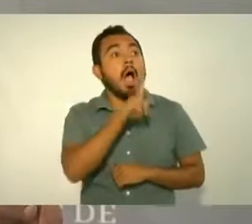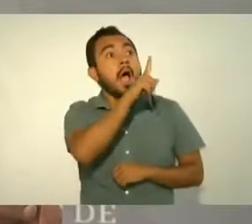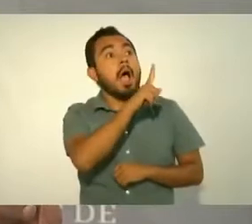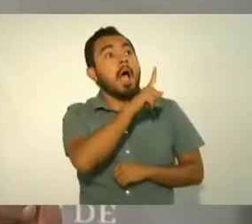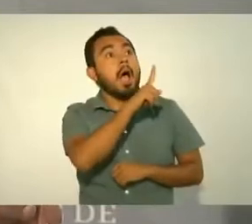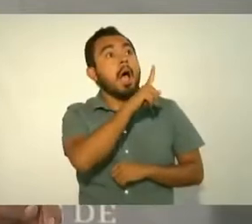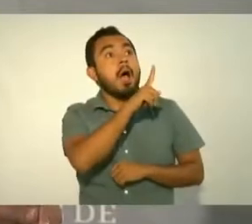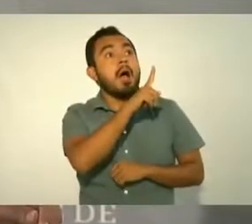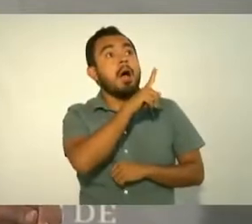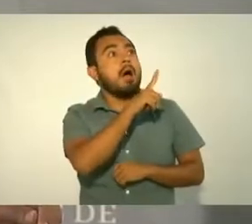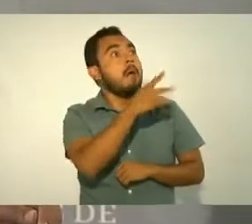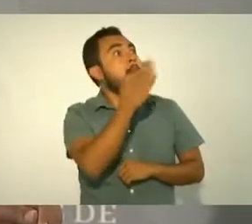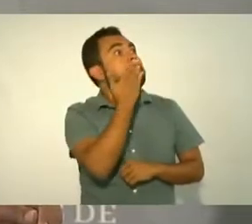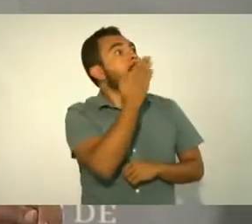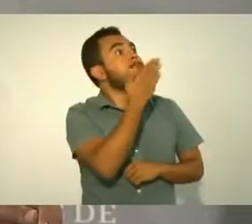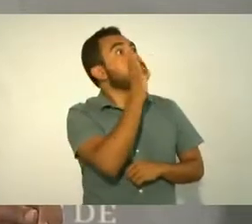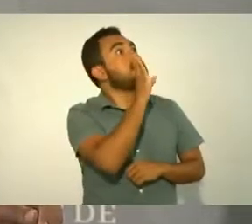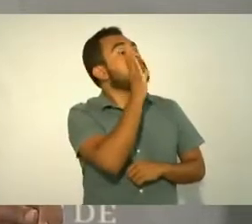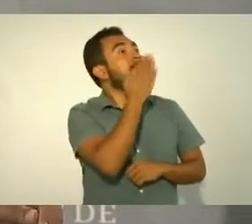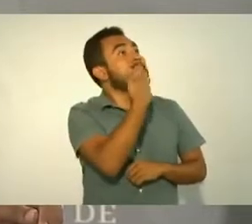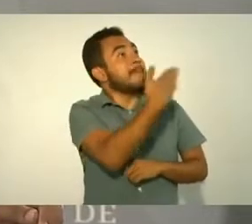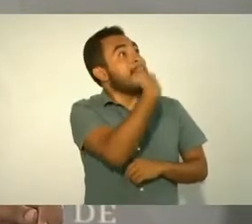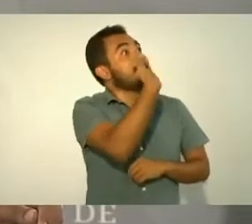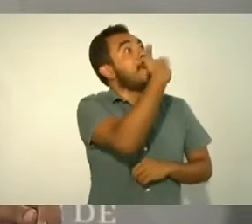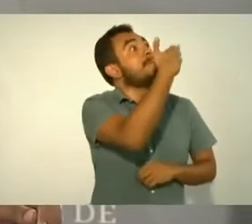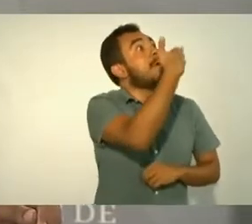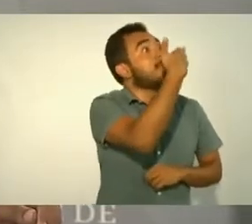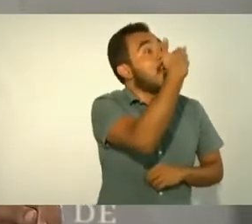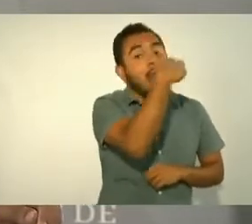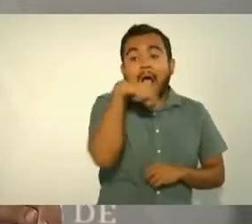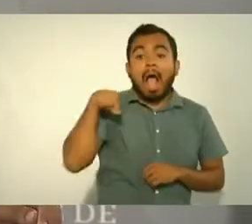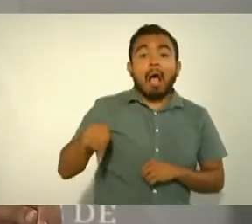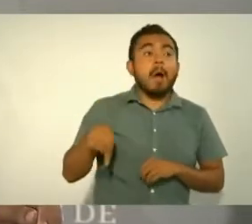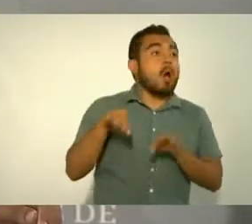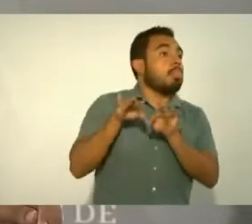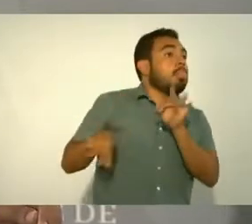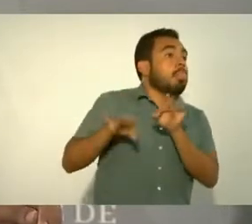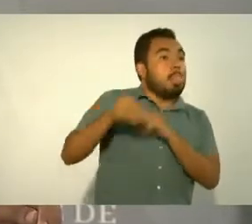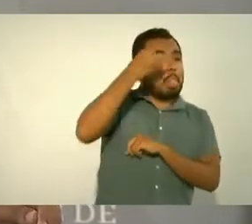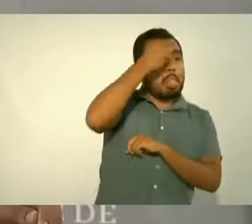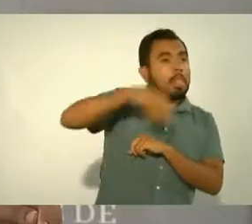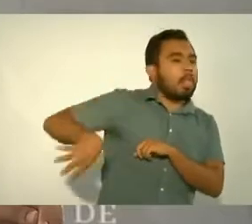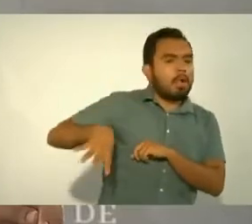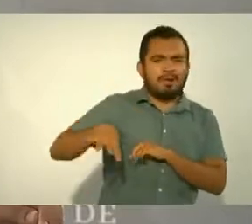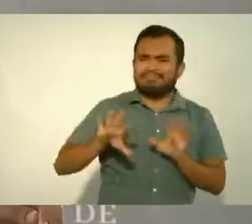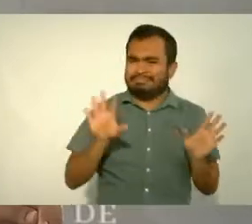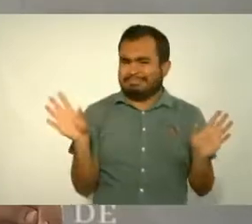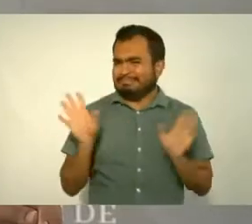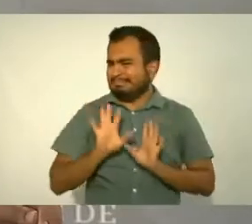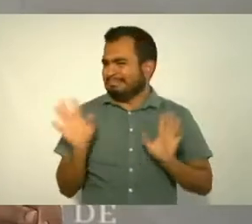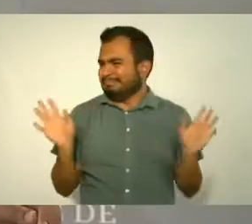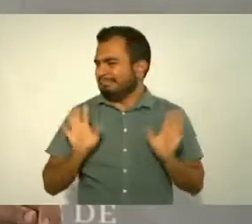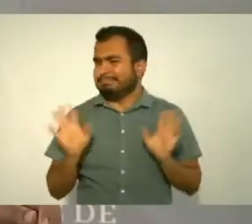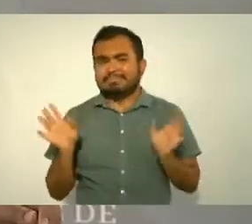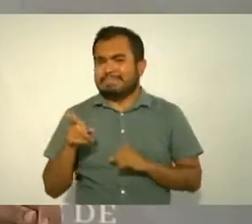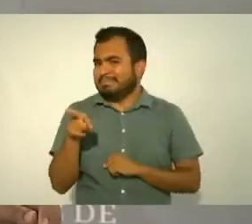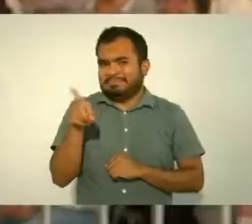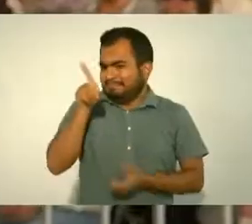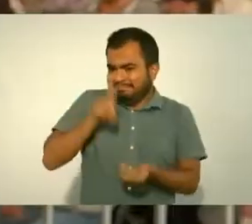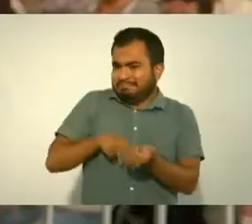gotea abajo. Que se vayan con ese cuento al carajo.